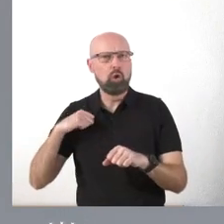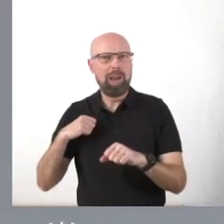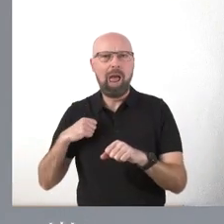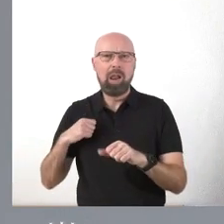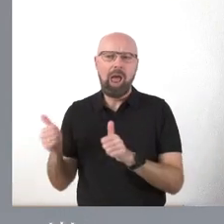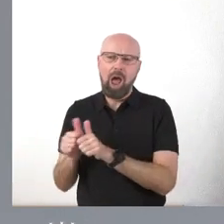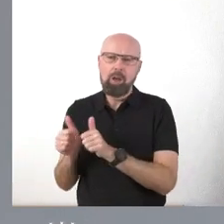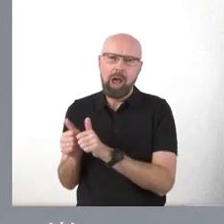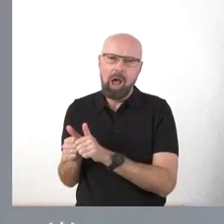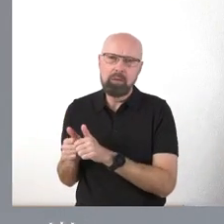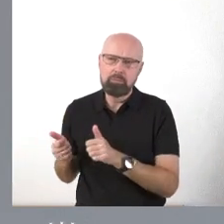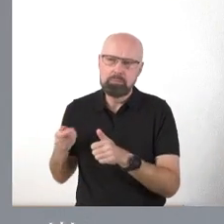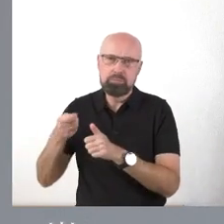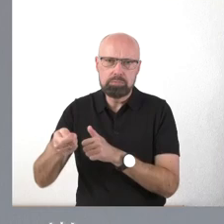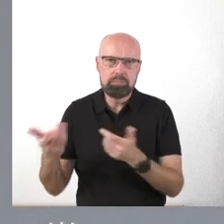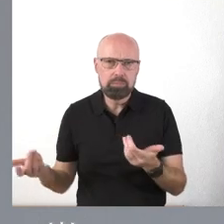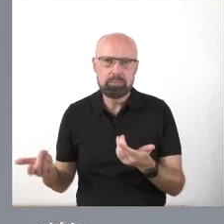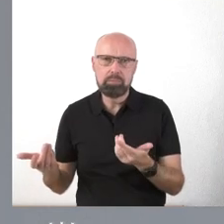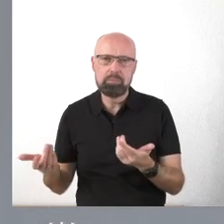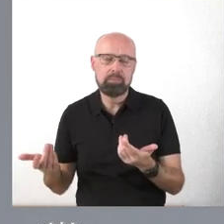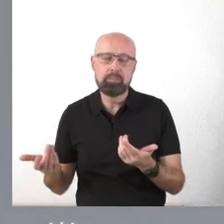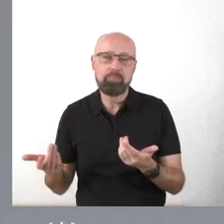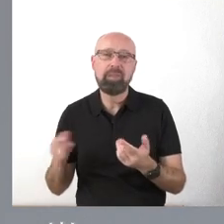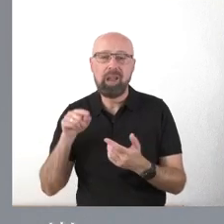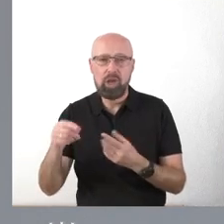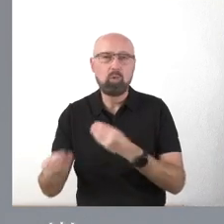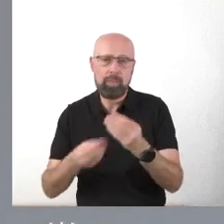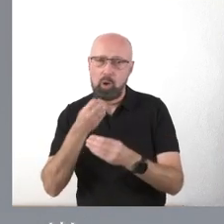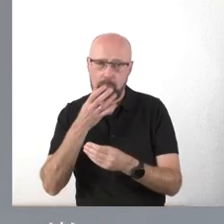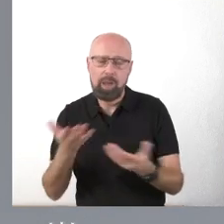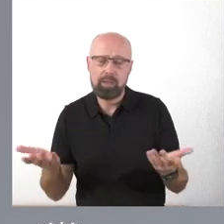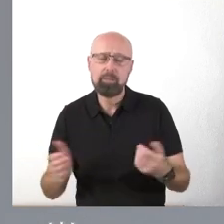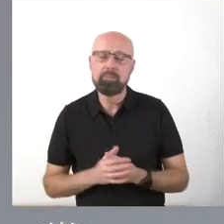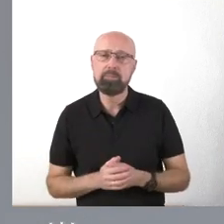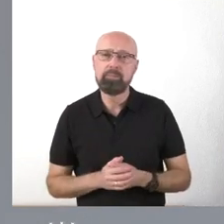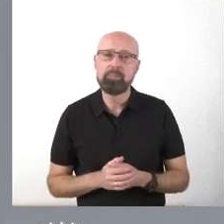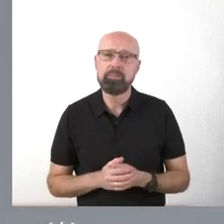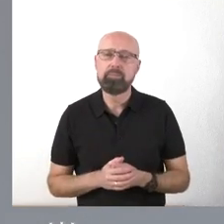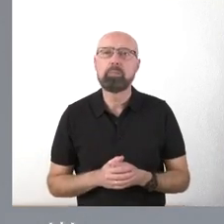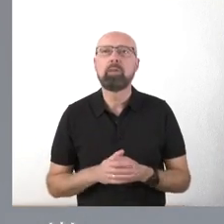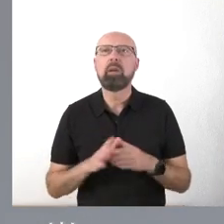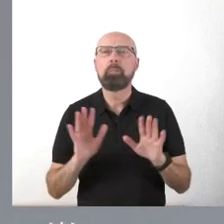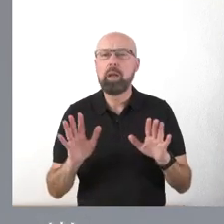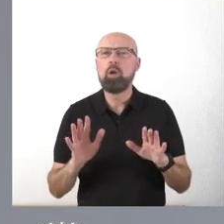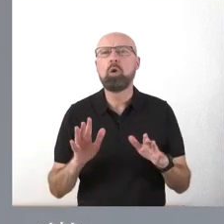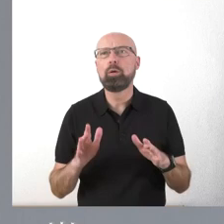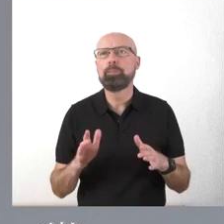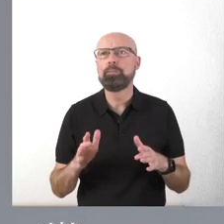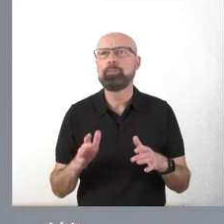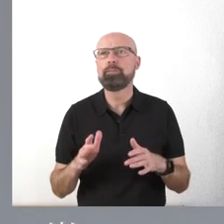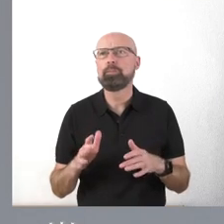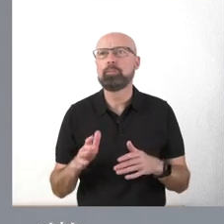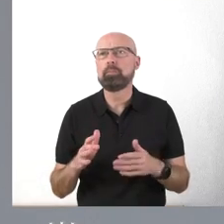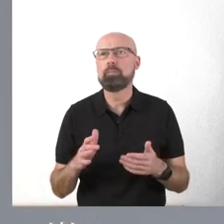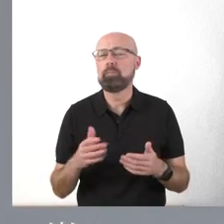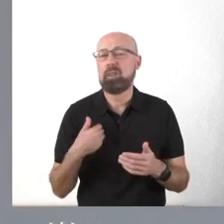hicieron avalando los créditos personalmente. Y eso hay que hacerlo bien. Pero va a ser ya, claro, ya va a ser muy